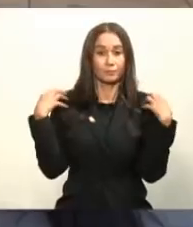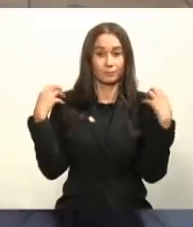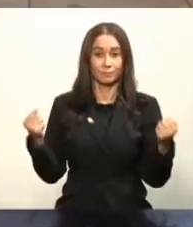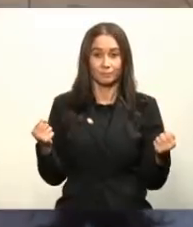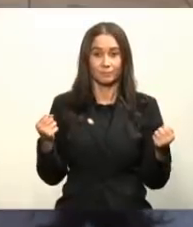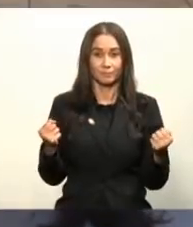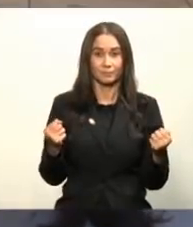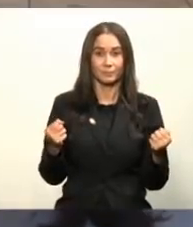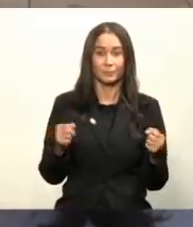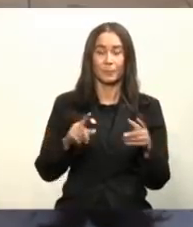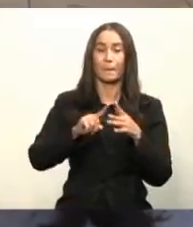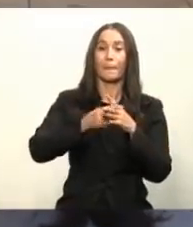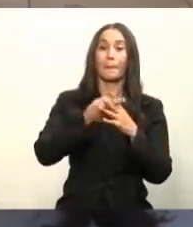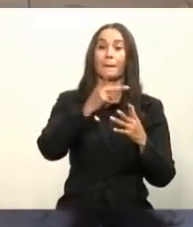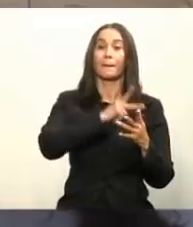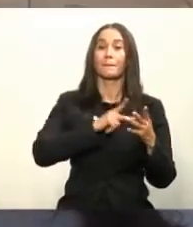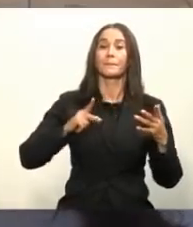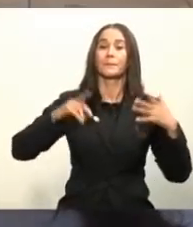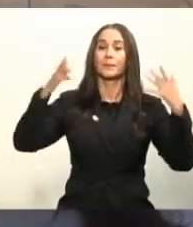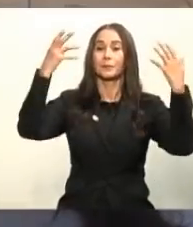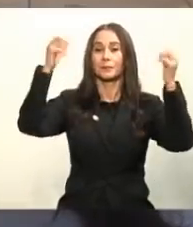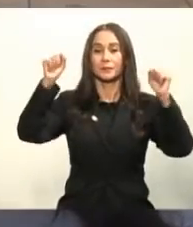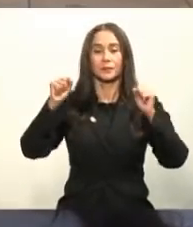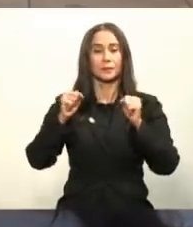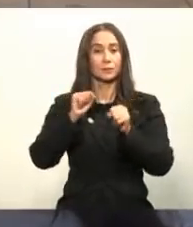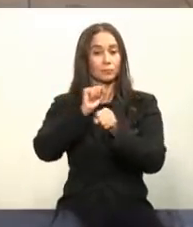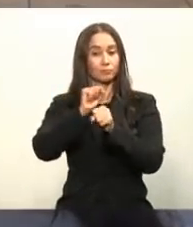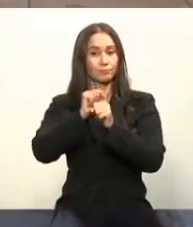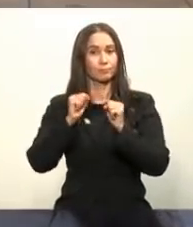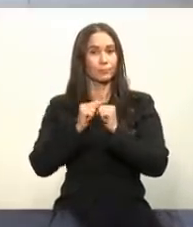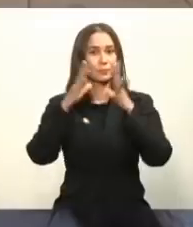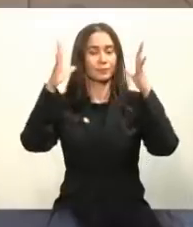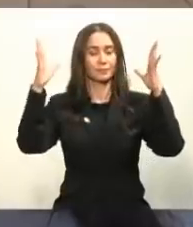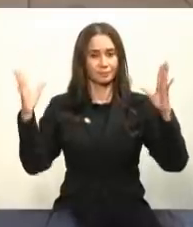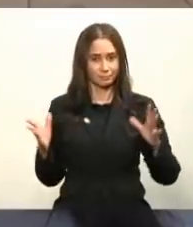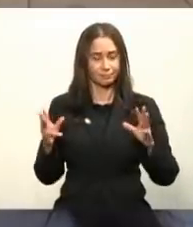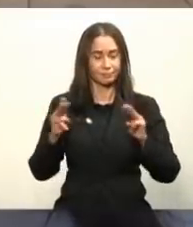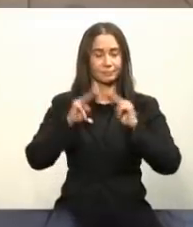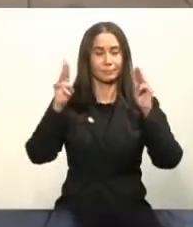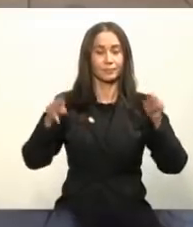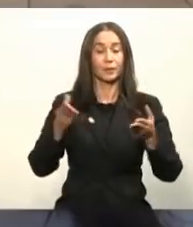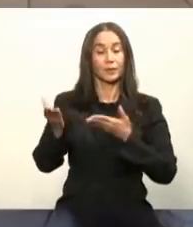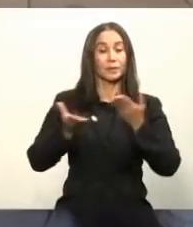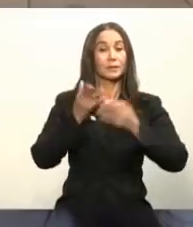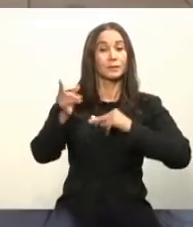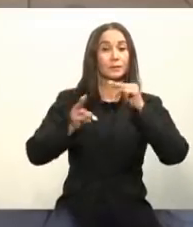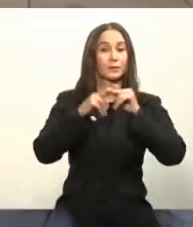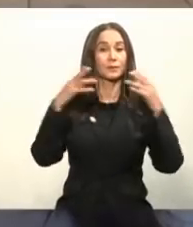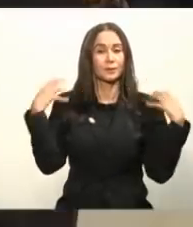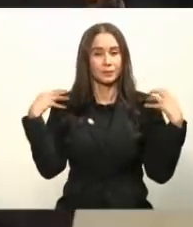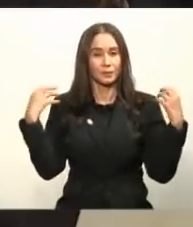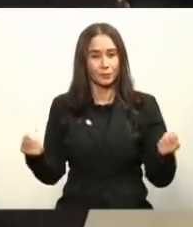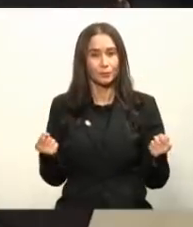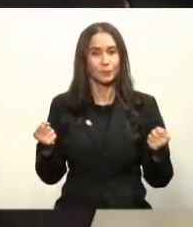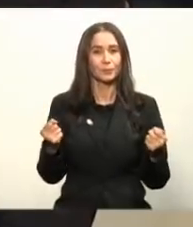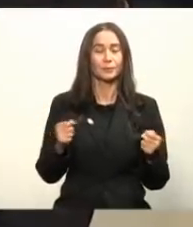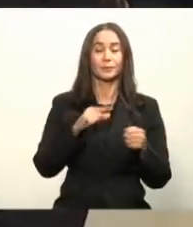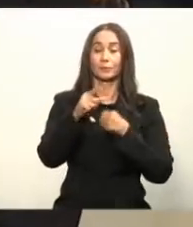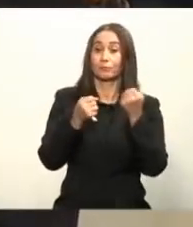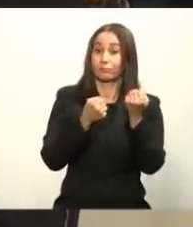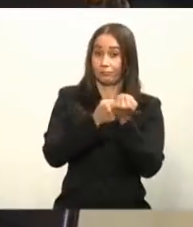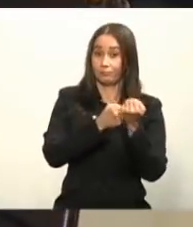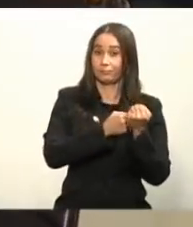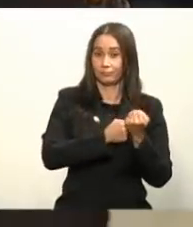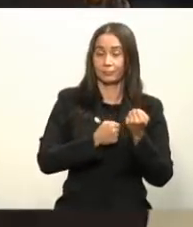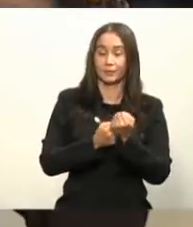empezando por la vicepresidenta el gran trabajo que han realizado el ministerio del servicio nacional de salud nuestros asesores